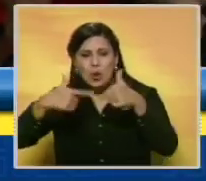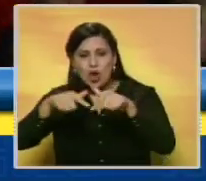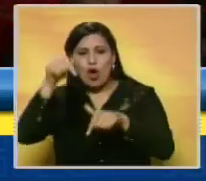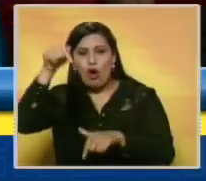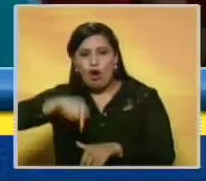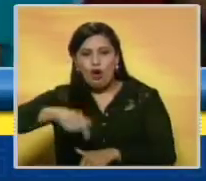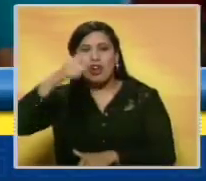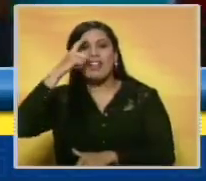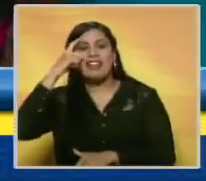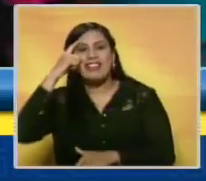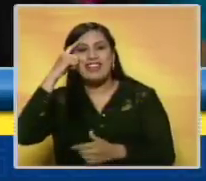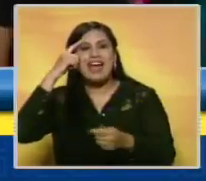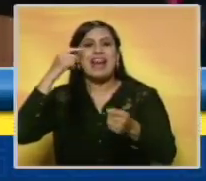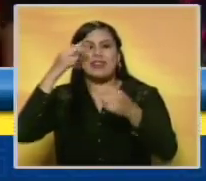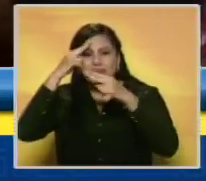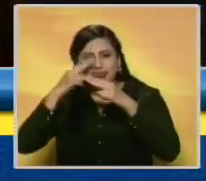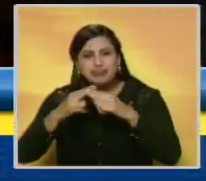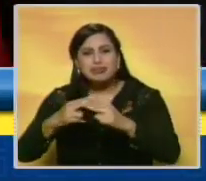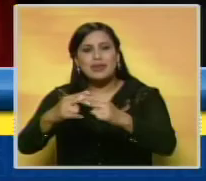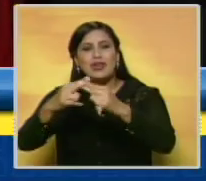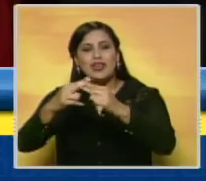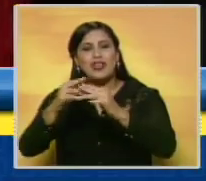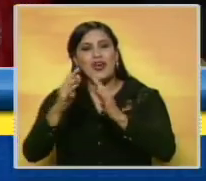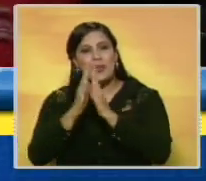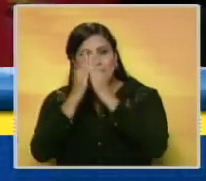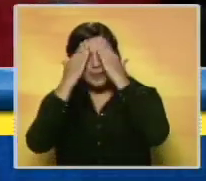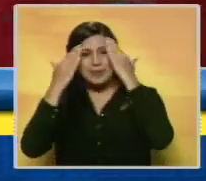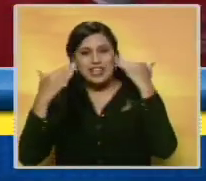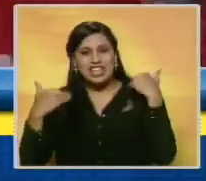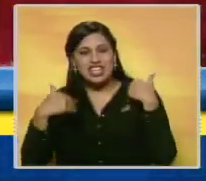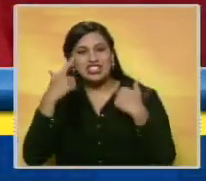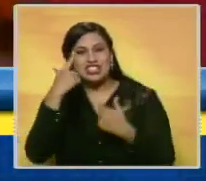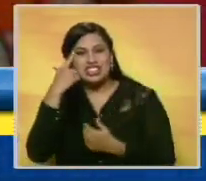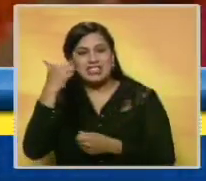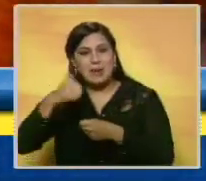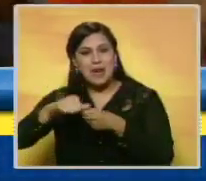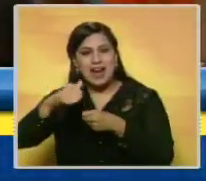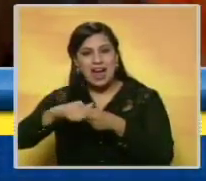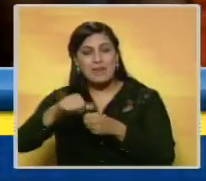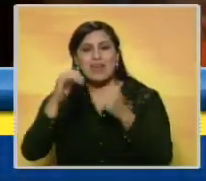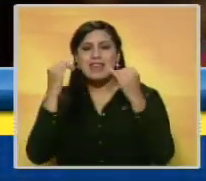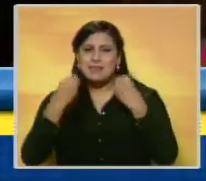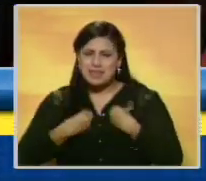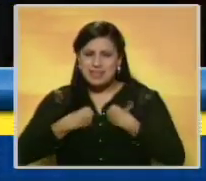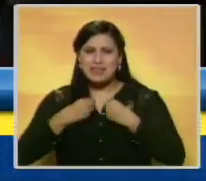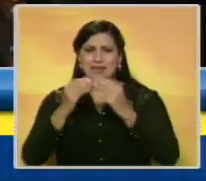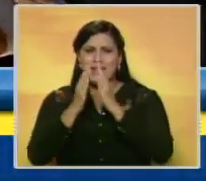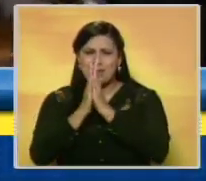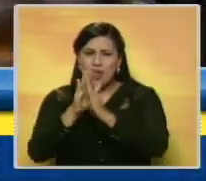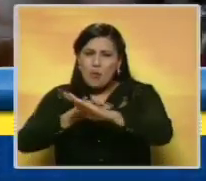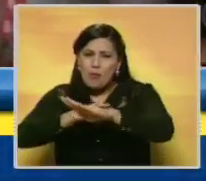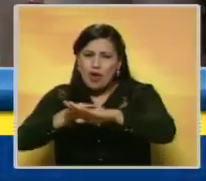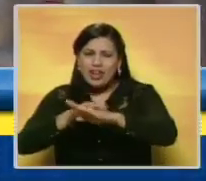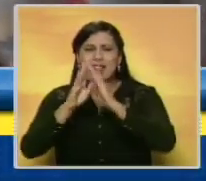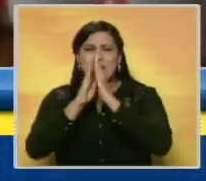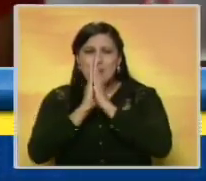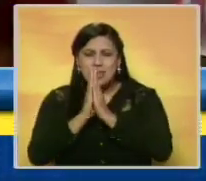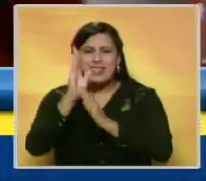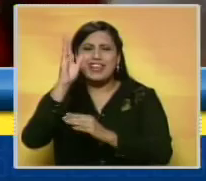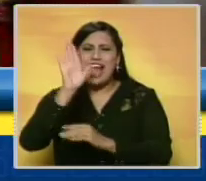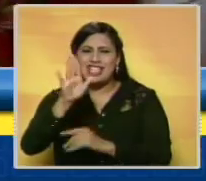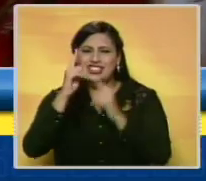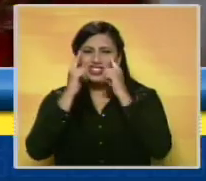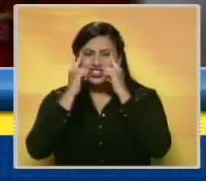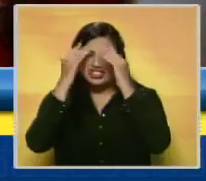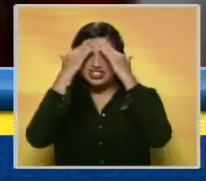hoy rindiendo este homenaje a la Chinita de Maracaibo. ¡Que viva la Virgen Morena! ¡Que viva la Virgen